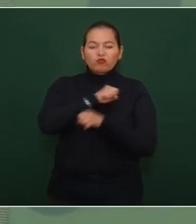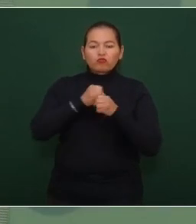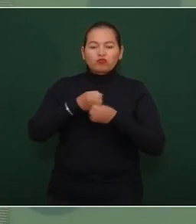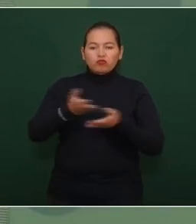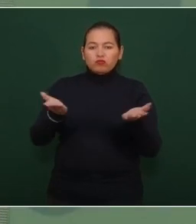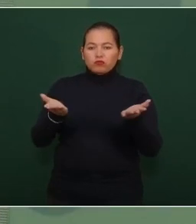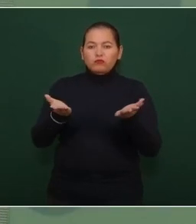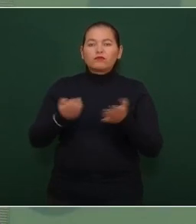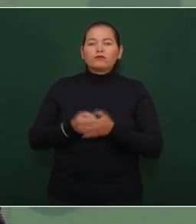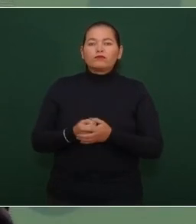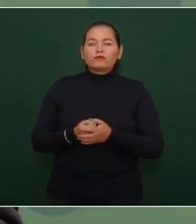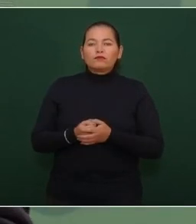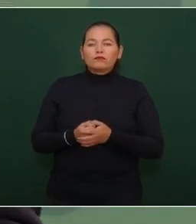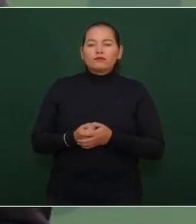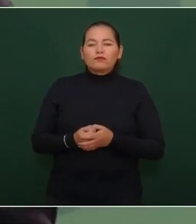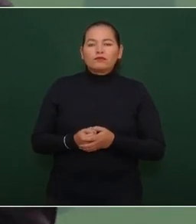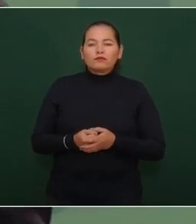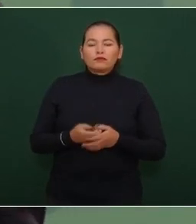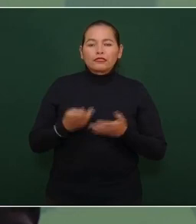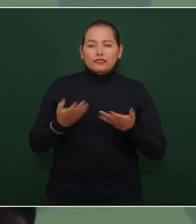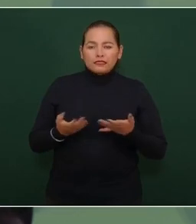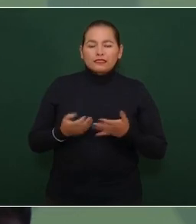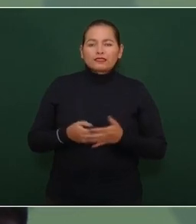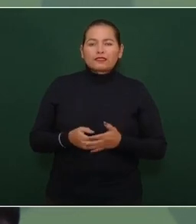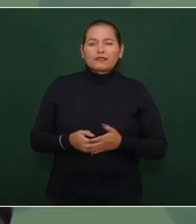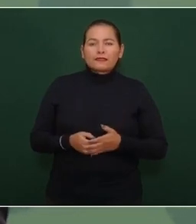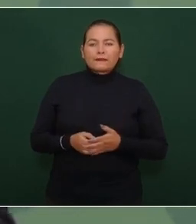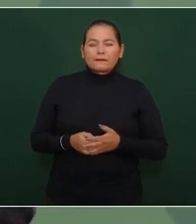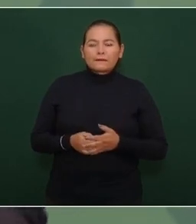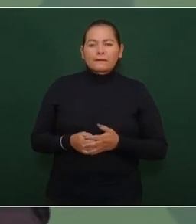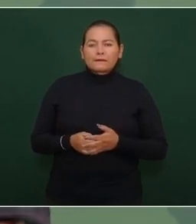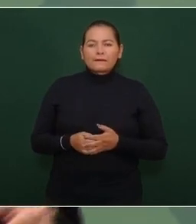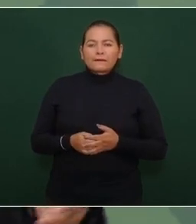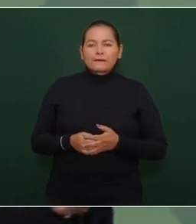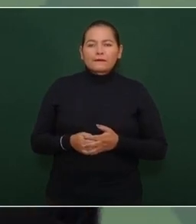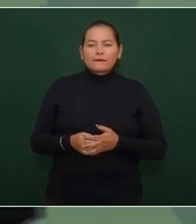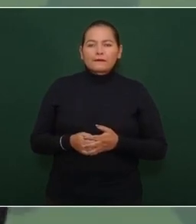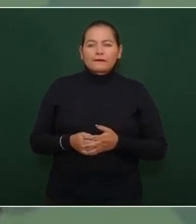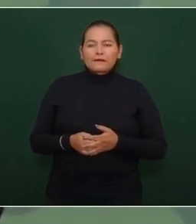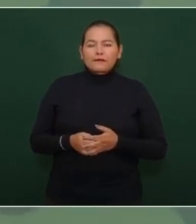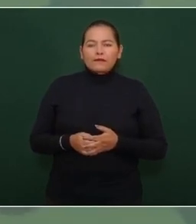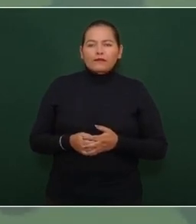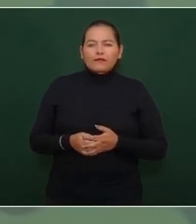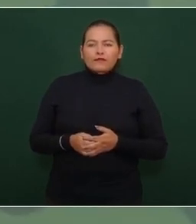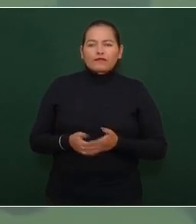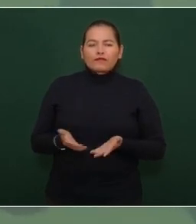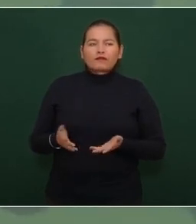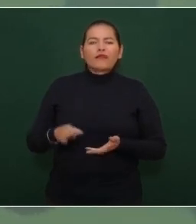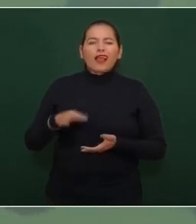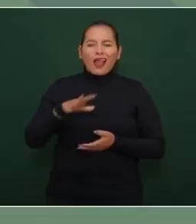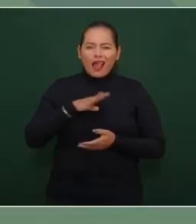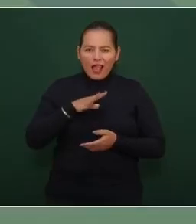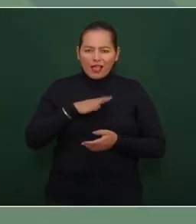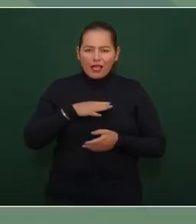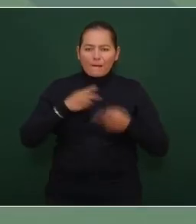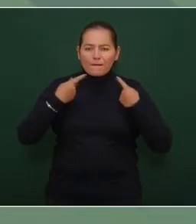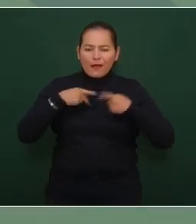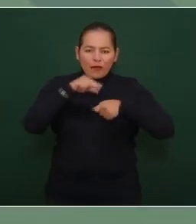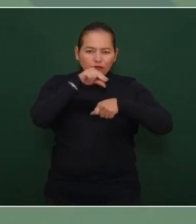que tengan tengan médicos